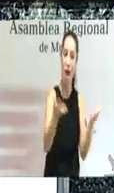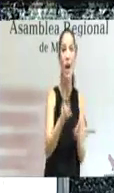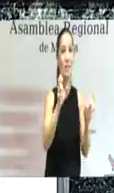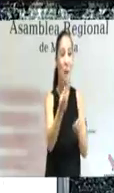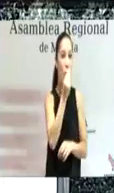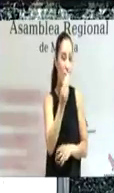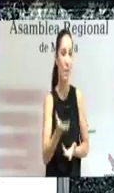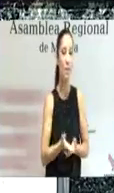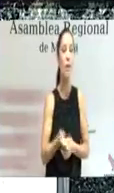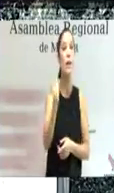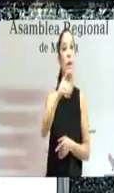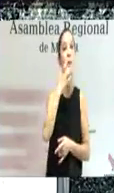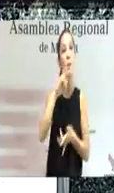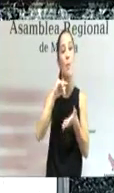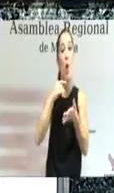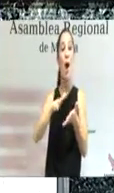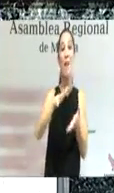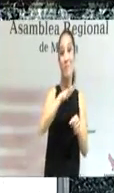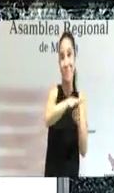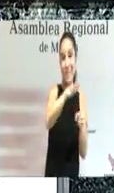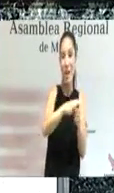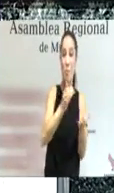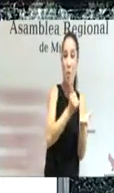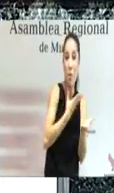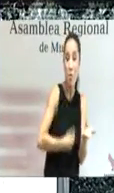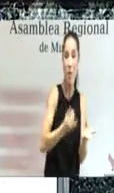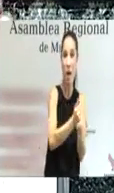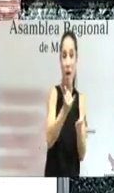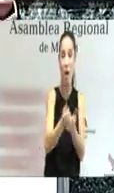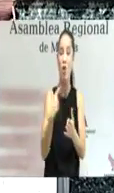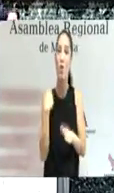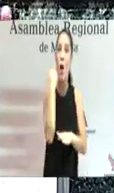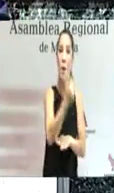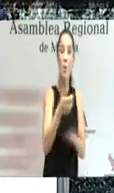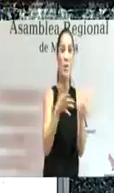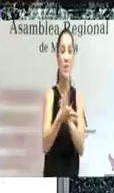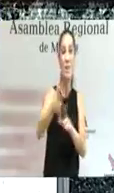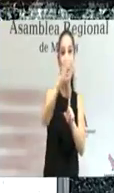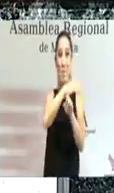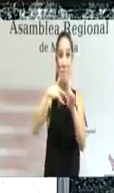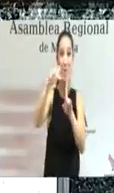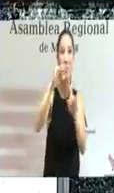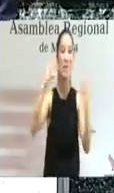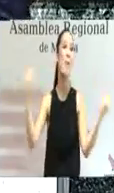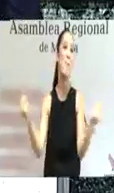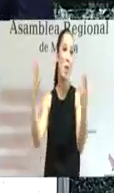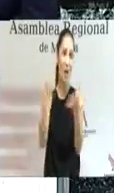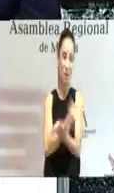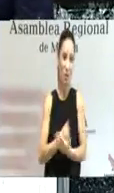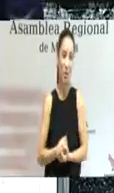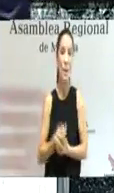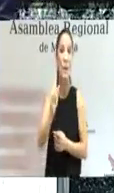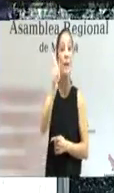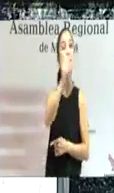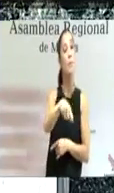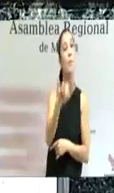Contribuir a mejorar las condiciones del campo murciano es mejorar nuestro entorno, nuestro medio ambiente, como también lo es